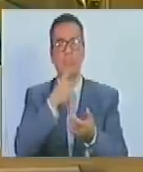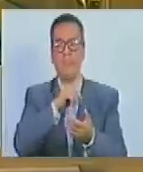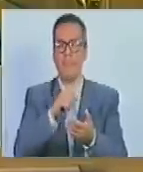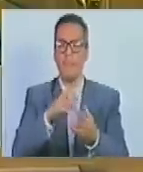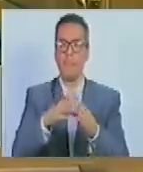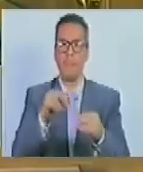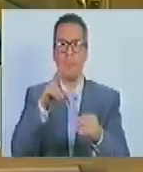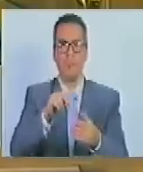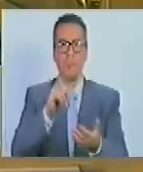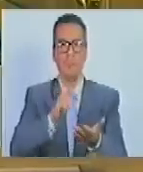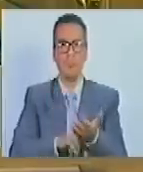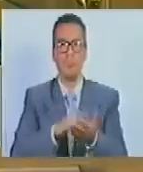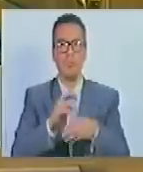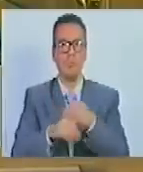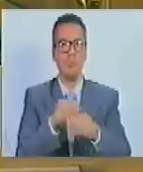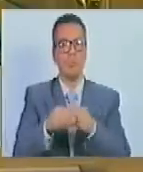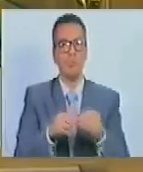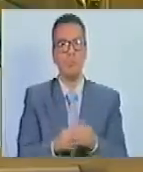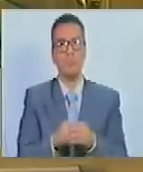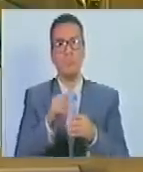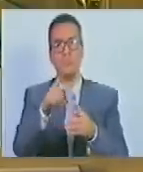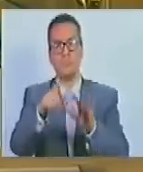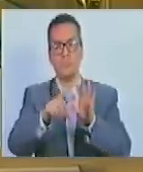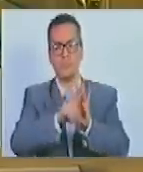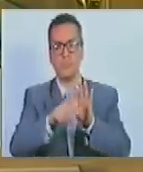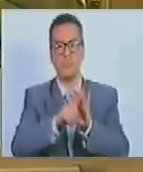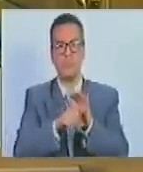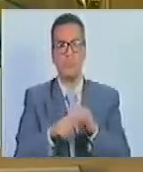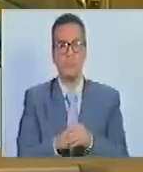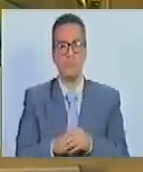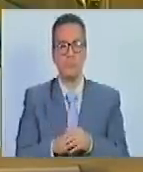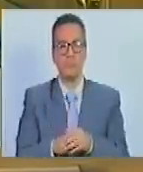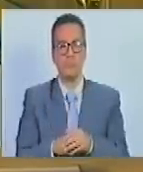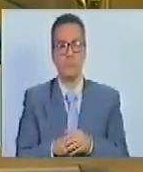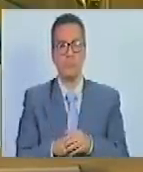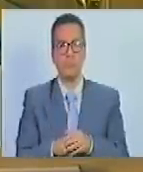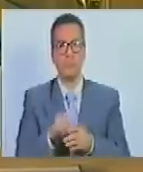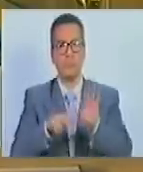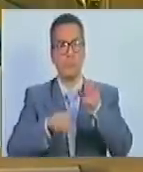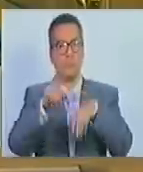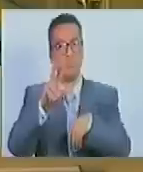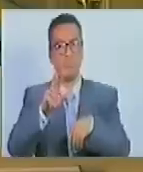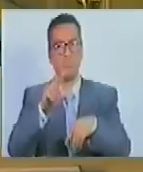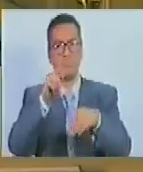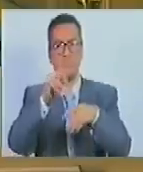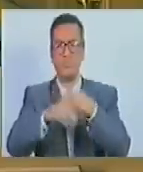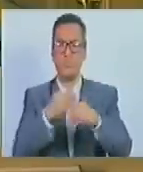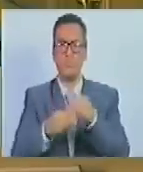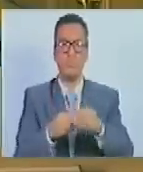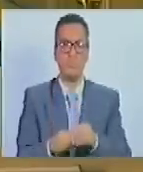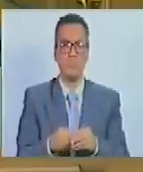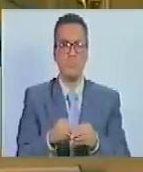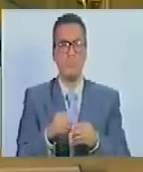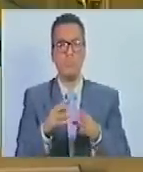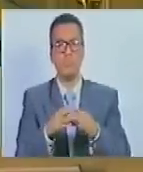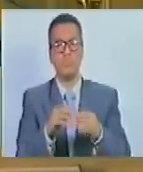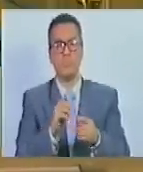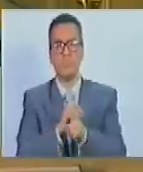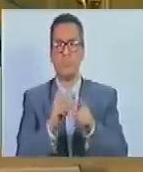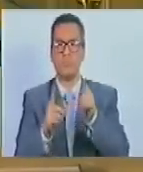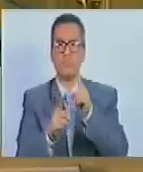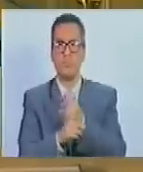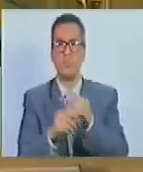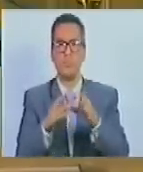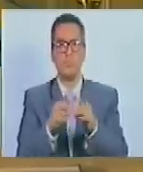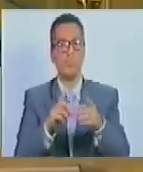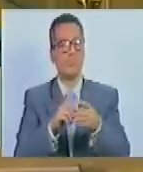actualizarlos conforme a lo establecido en esta ley. Trece. Incurrir en actos contrarios a la